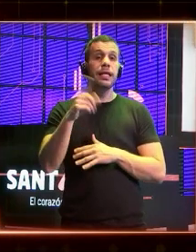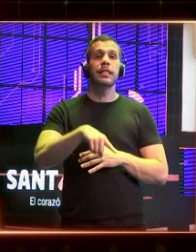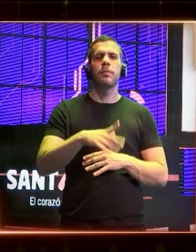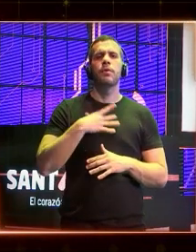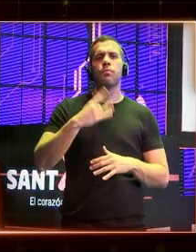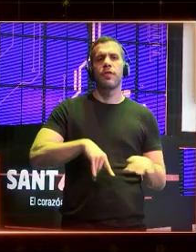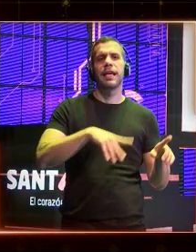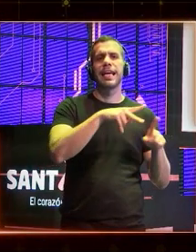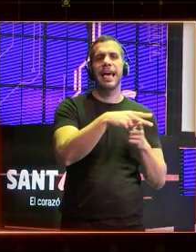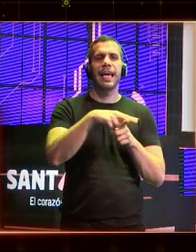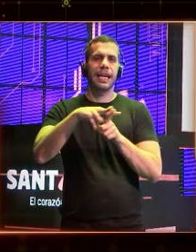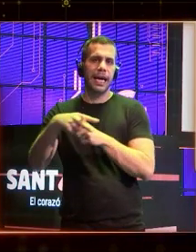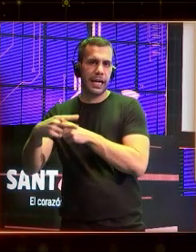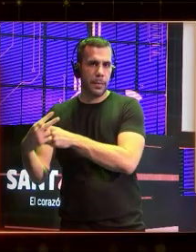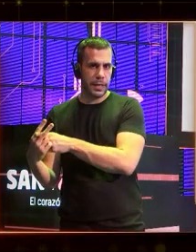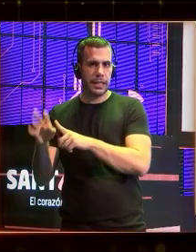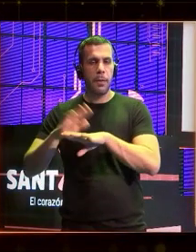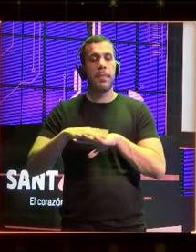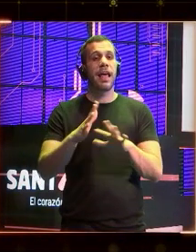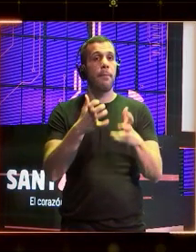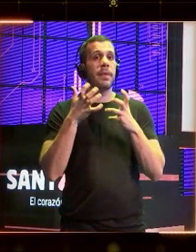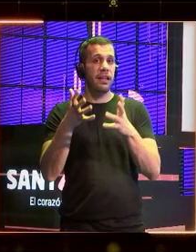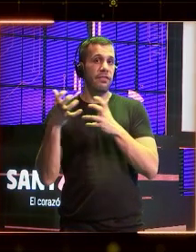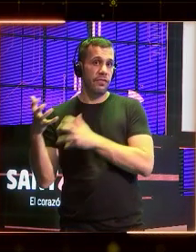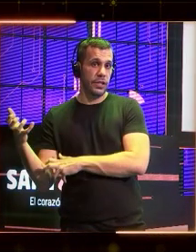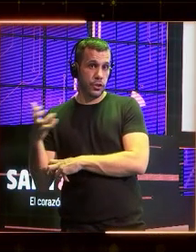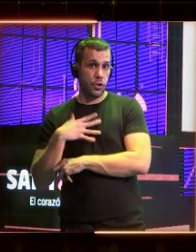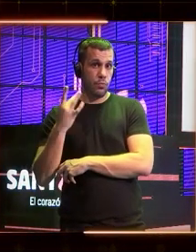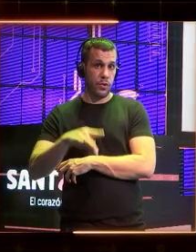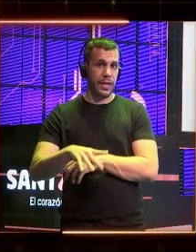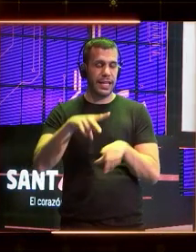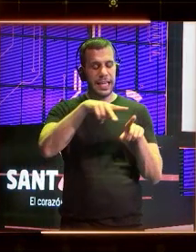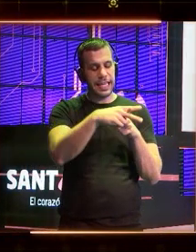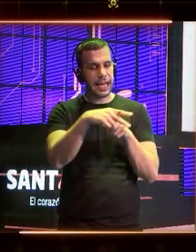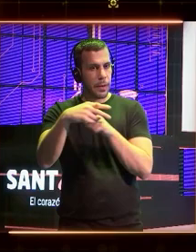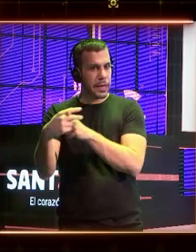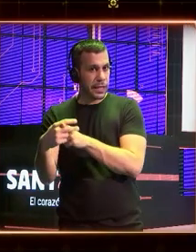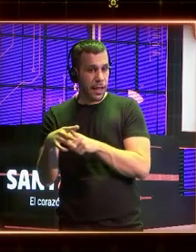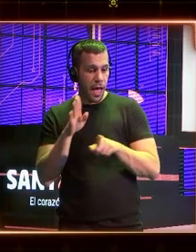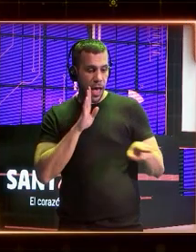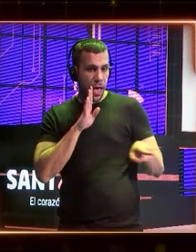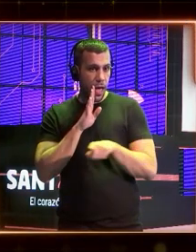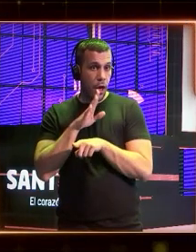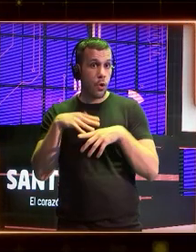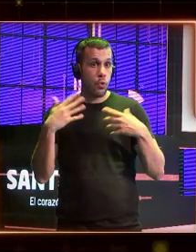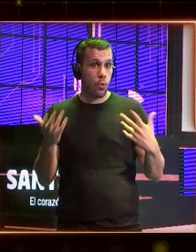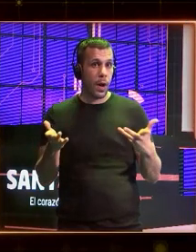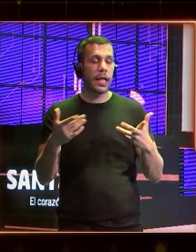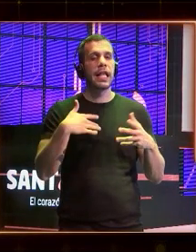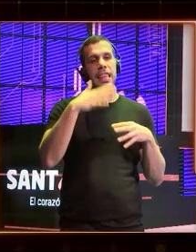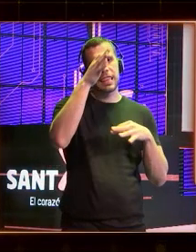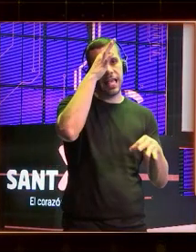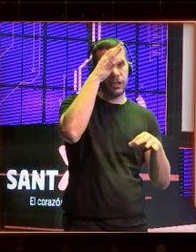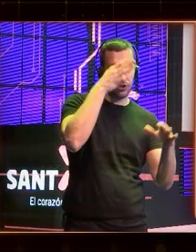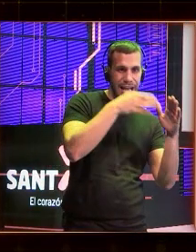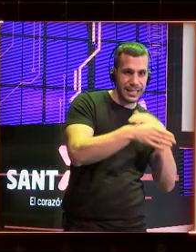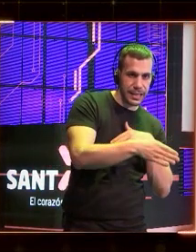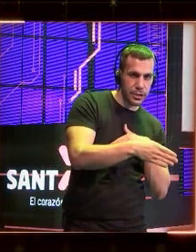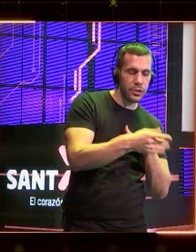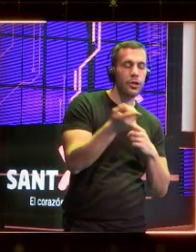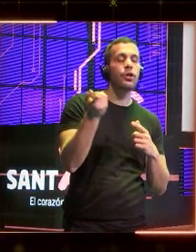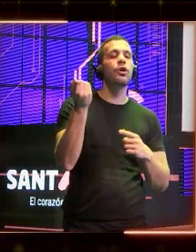las herramientas que generen estos beneficios. ¿Y esas herramientas cuáles son? Acceso a datos, acceso a